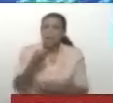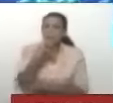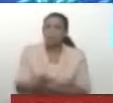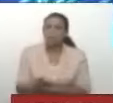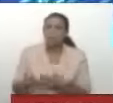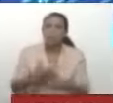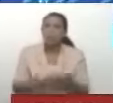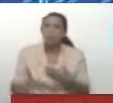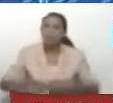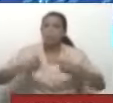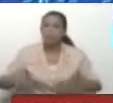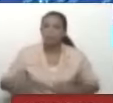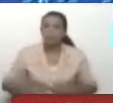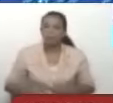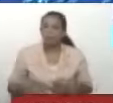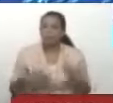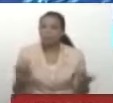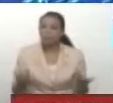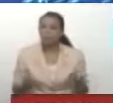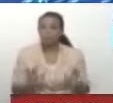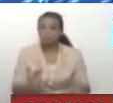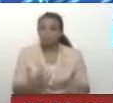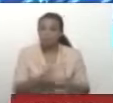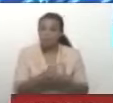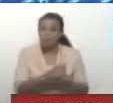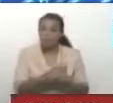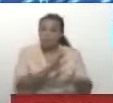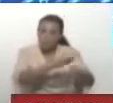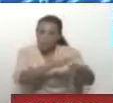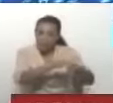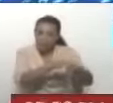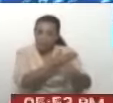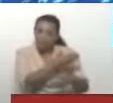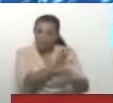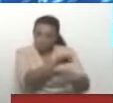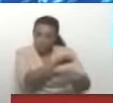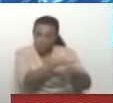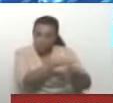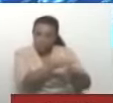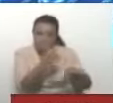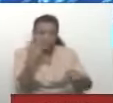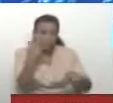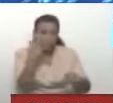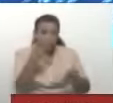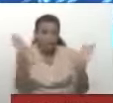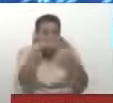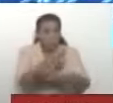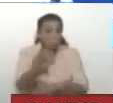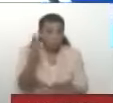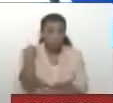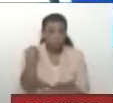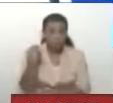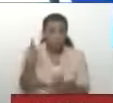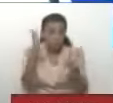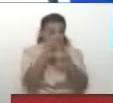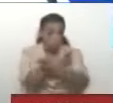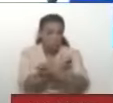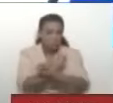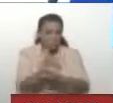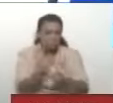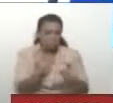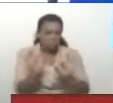contexto original en la cual fue dicha. Carlos, mira, yo vi esto anoche, una tardecita anoche,